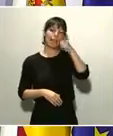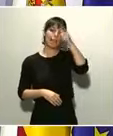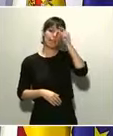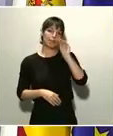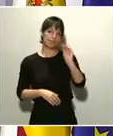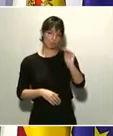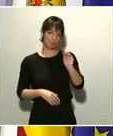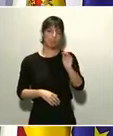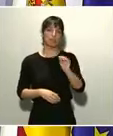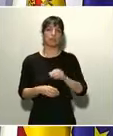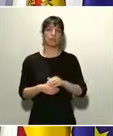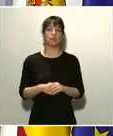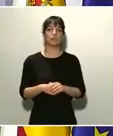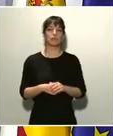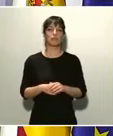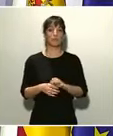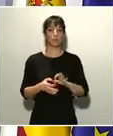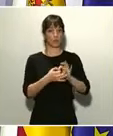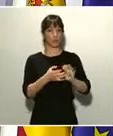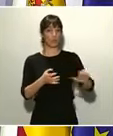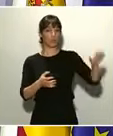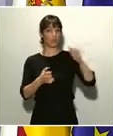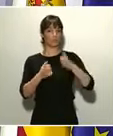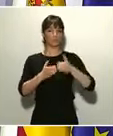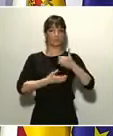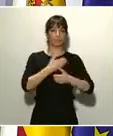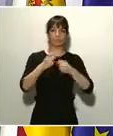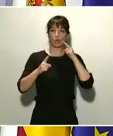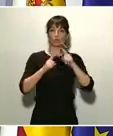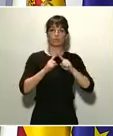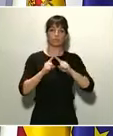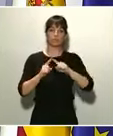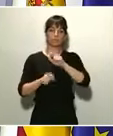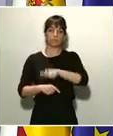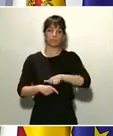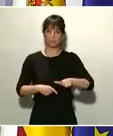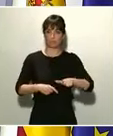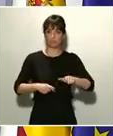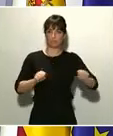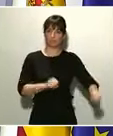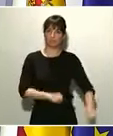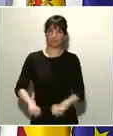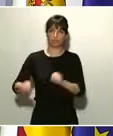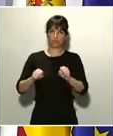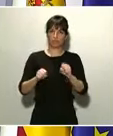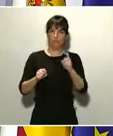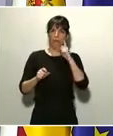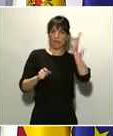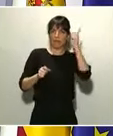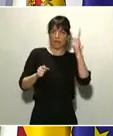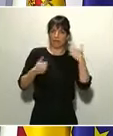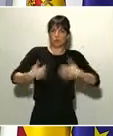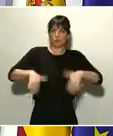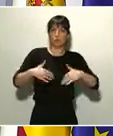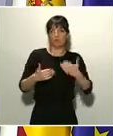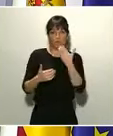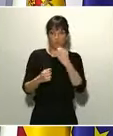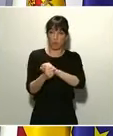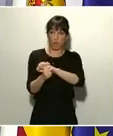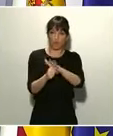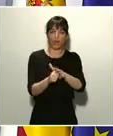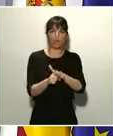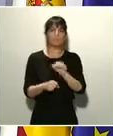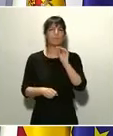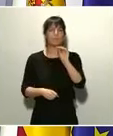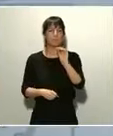de la Unión Europea para proteger a los ciudadanos de las grandes amenazas actuales, como el coronavirus. A su juicio, ¿necesita Europa replantearse sus